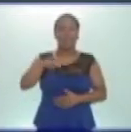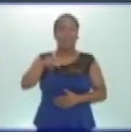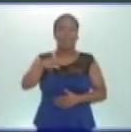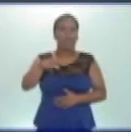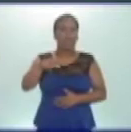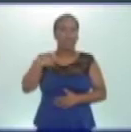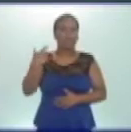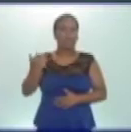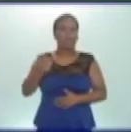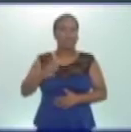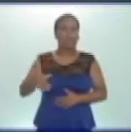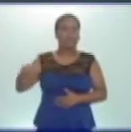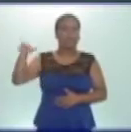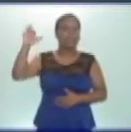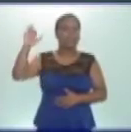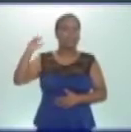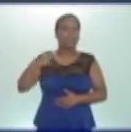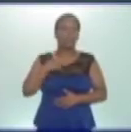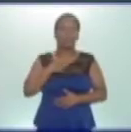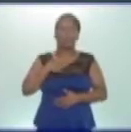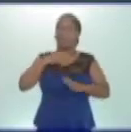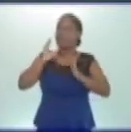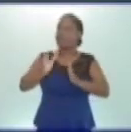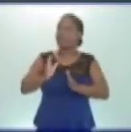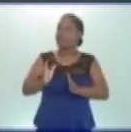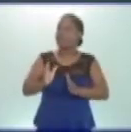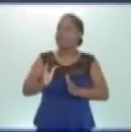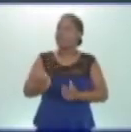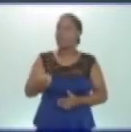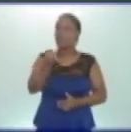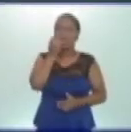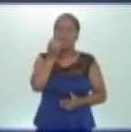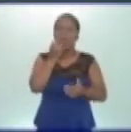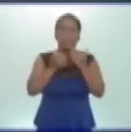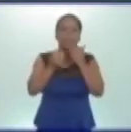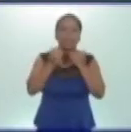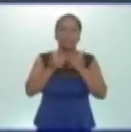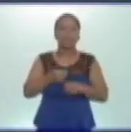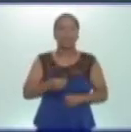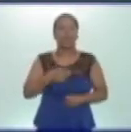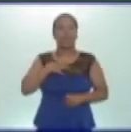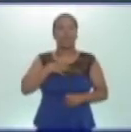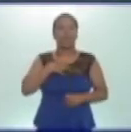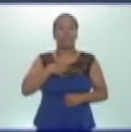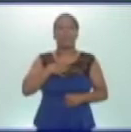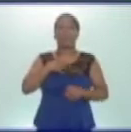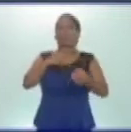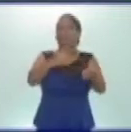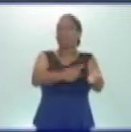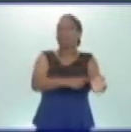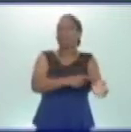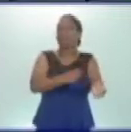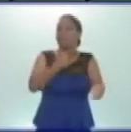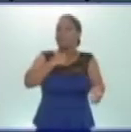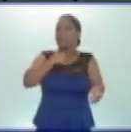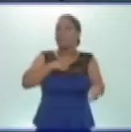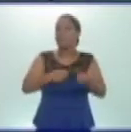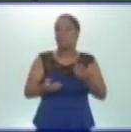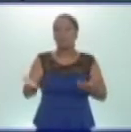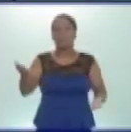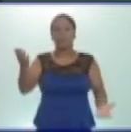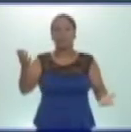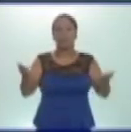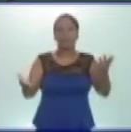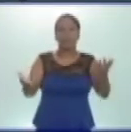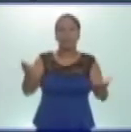debemos seguir una alimentación que posea nutrientes de forma balanceada. Y